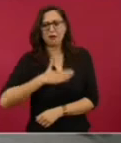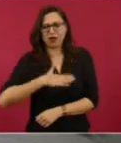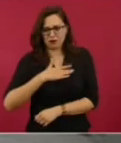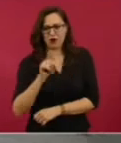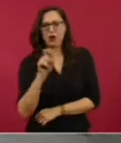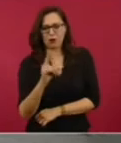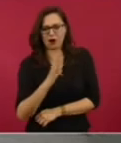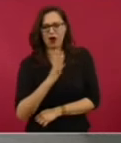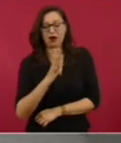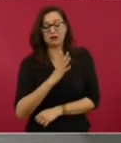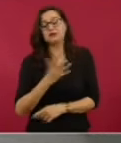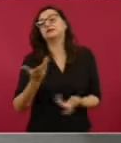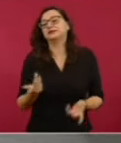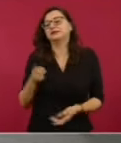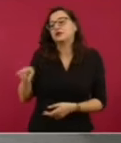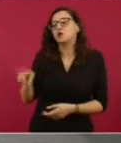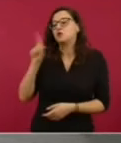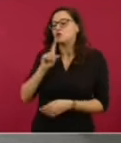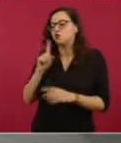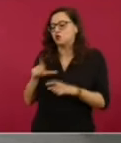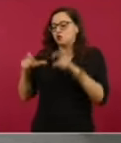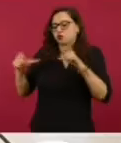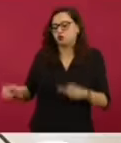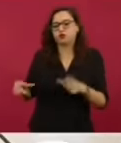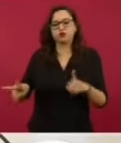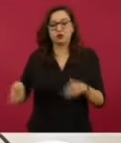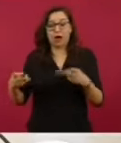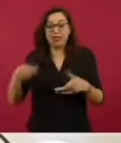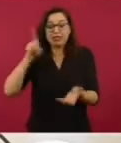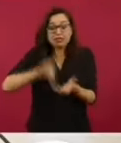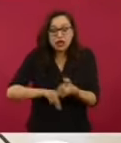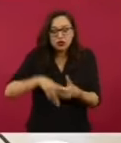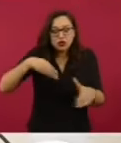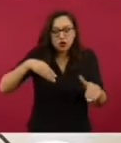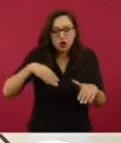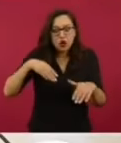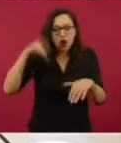a la terminal, la señora estaba vendiendo afuera.